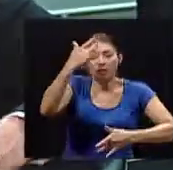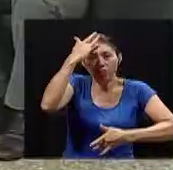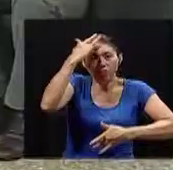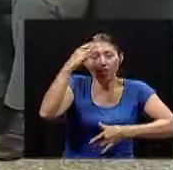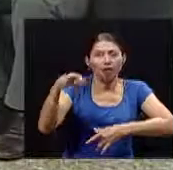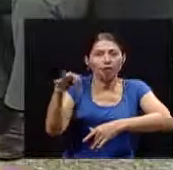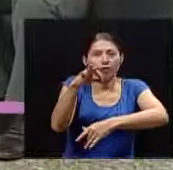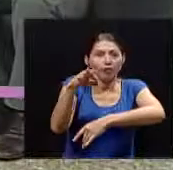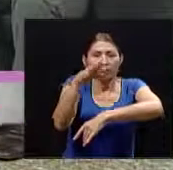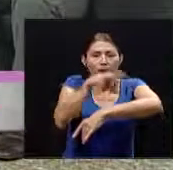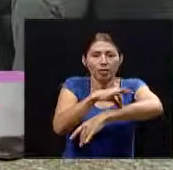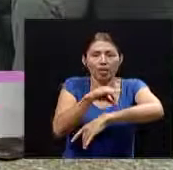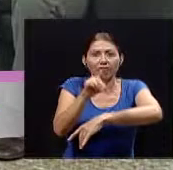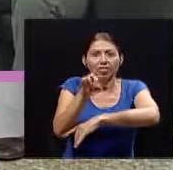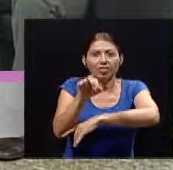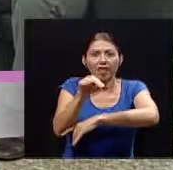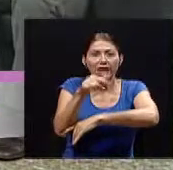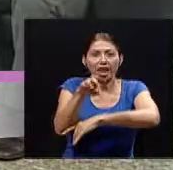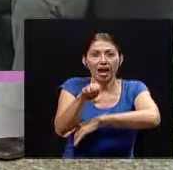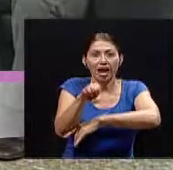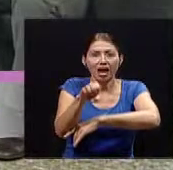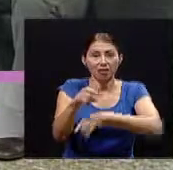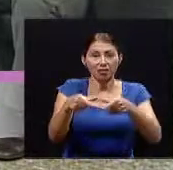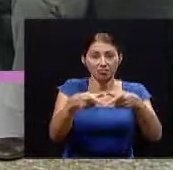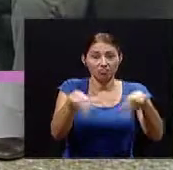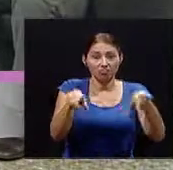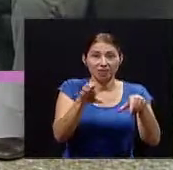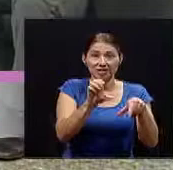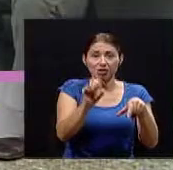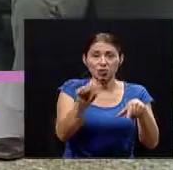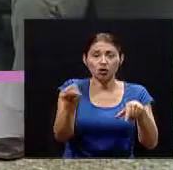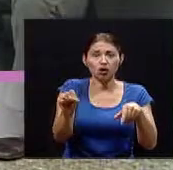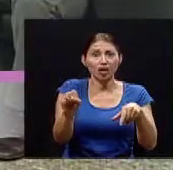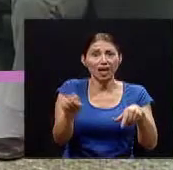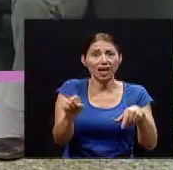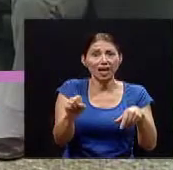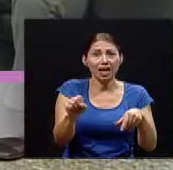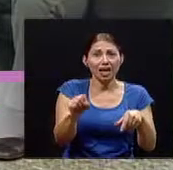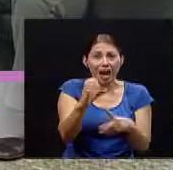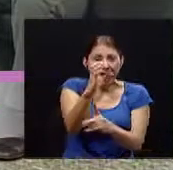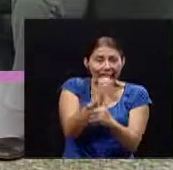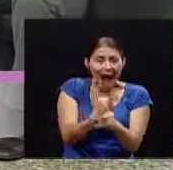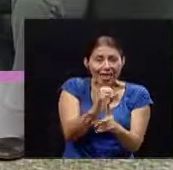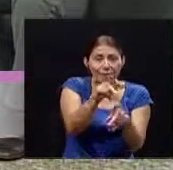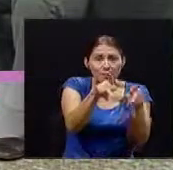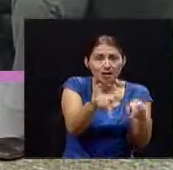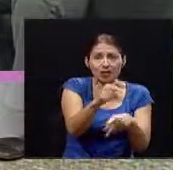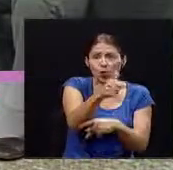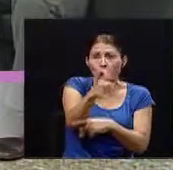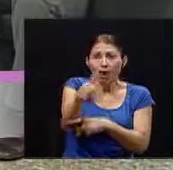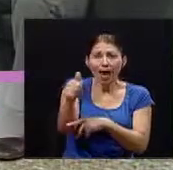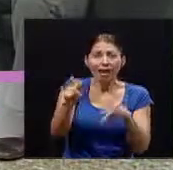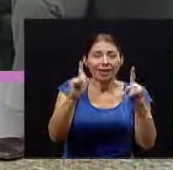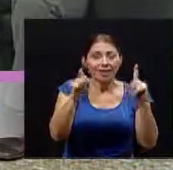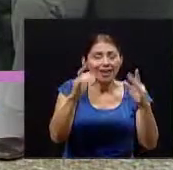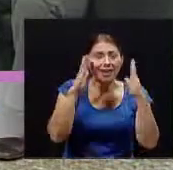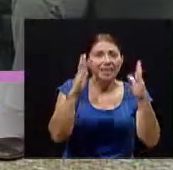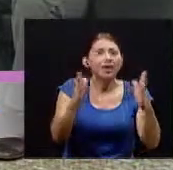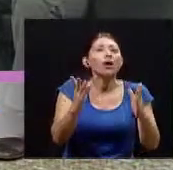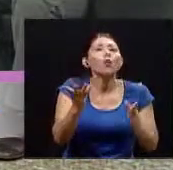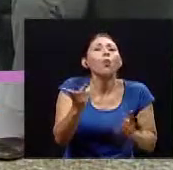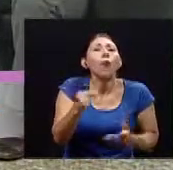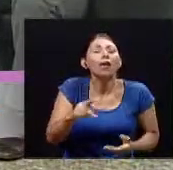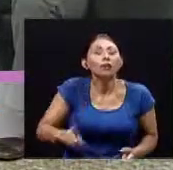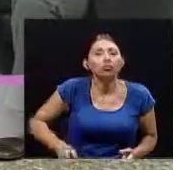al seguro social cada persona que hay que atender? si tenemos